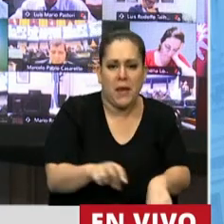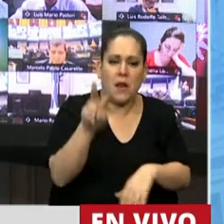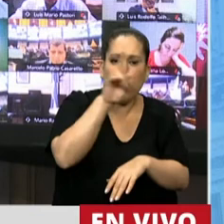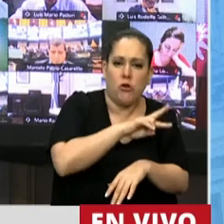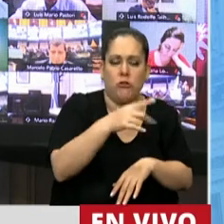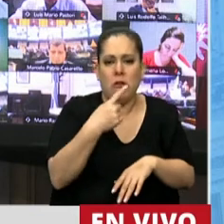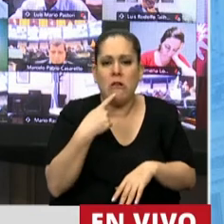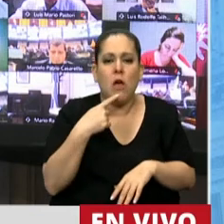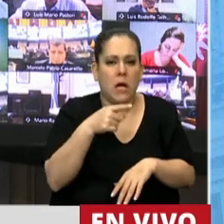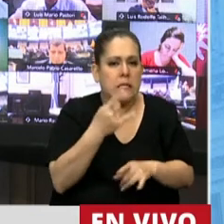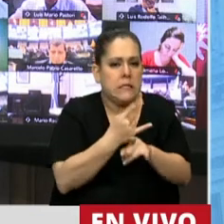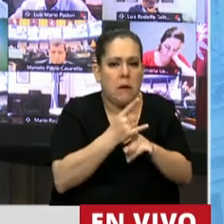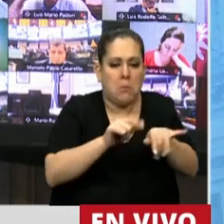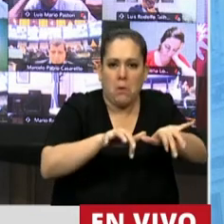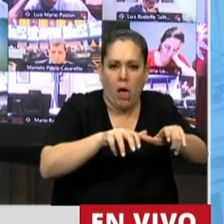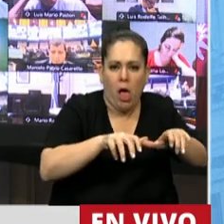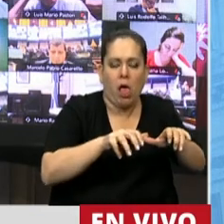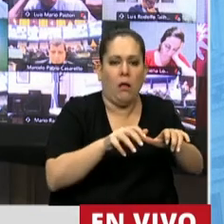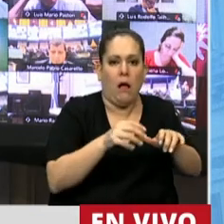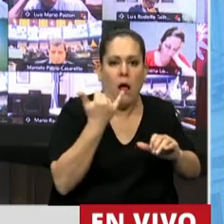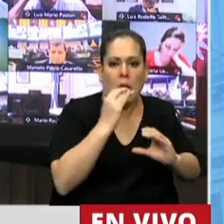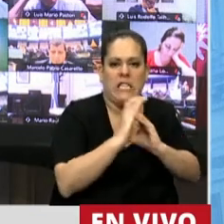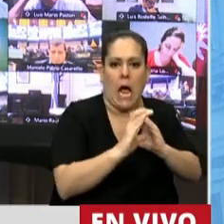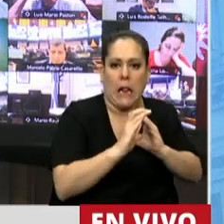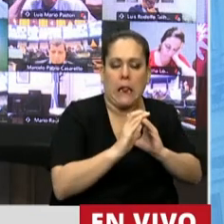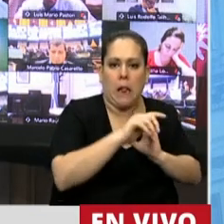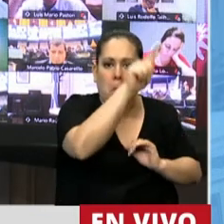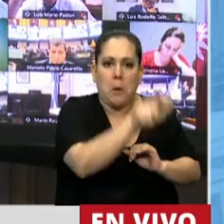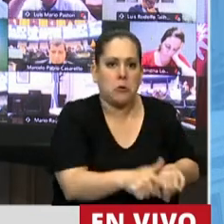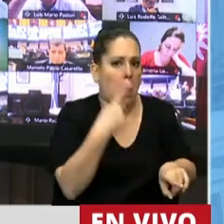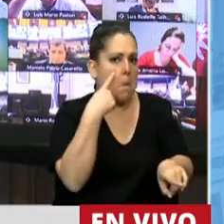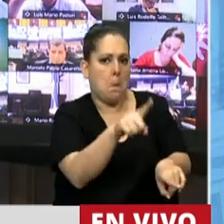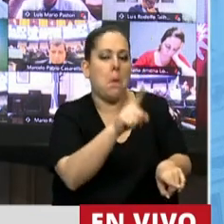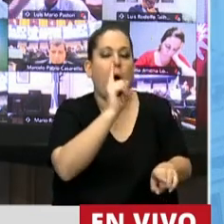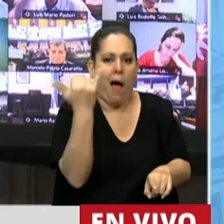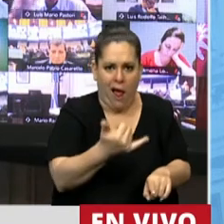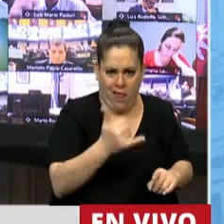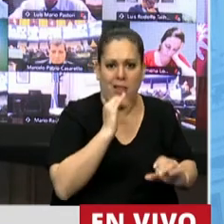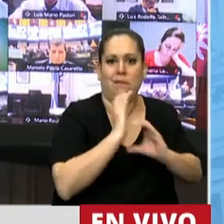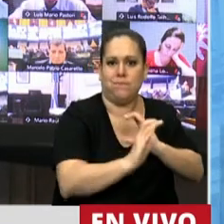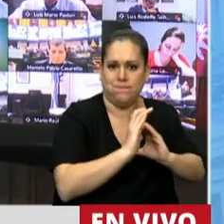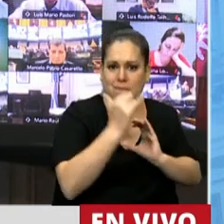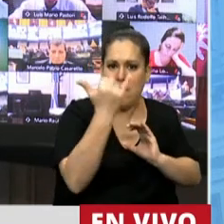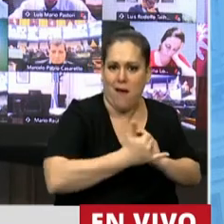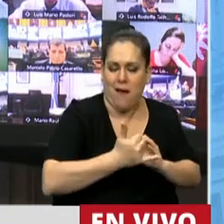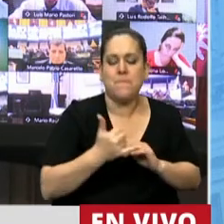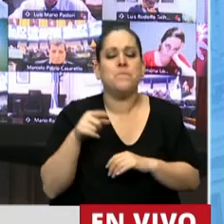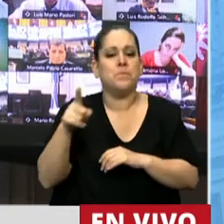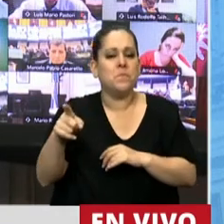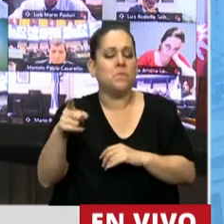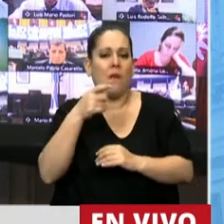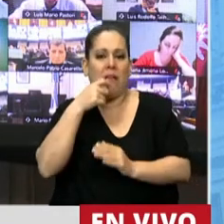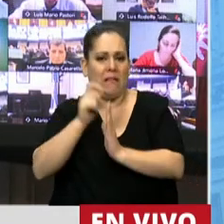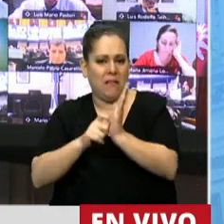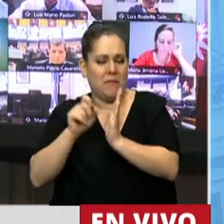niños hablan con extraños en las redes sociales. Una encuesta realizada por el Instituto de Políticas Públicas de